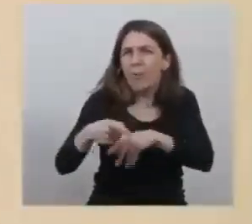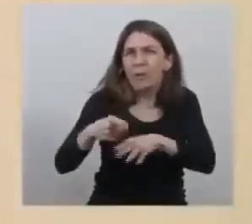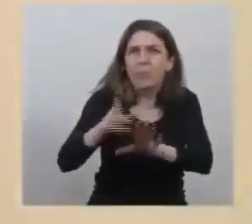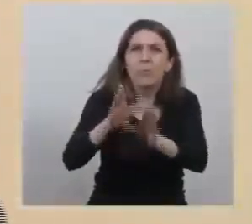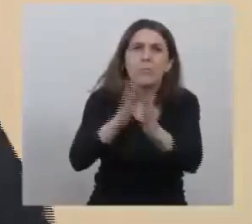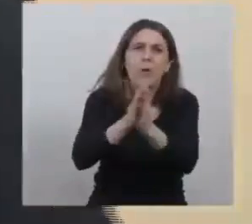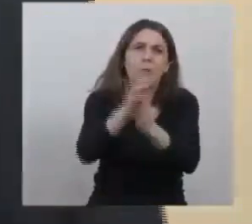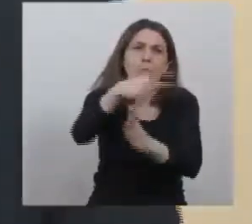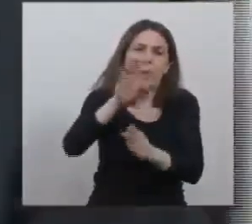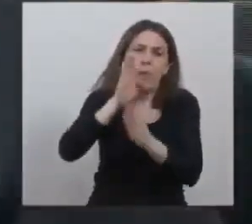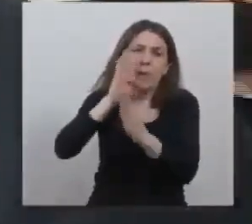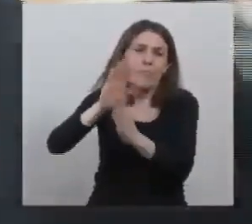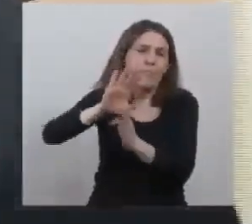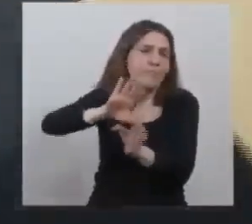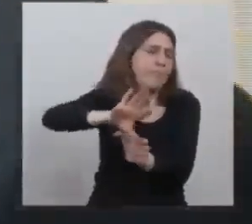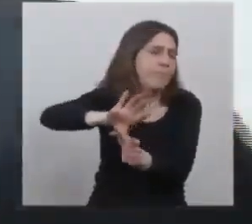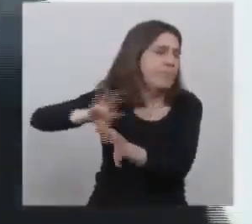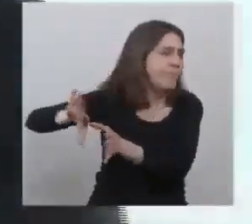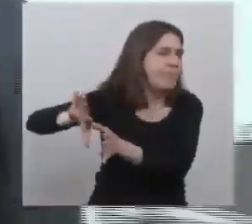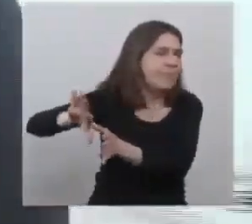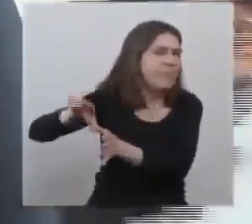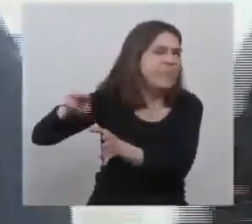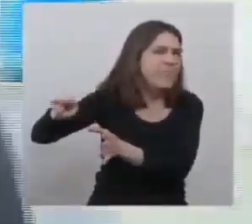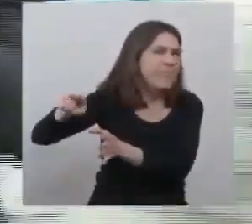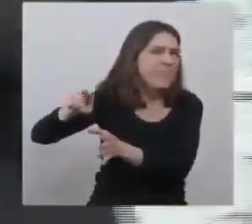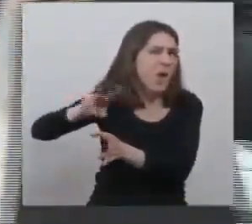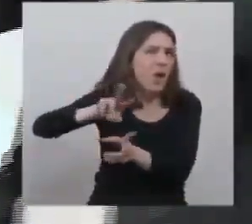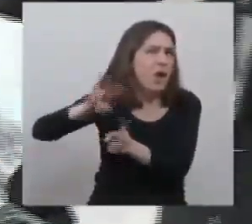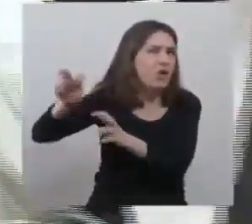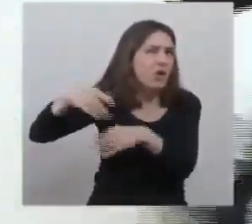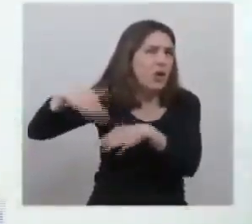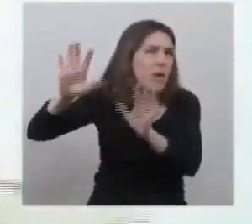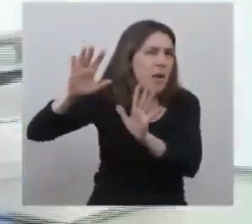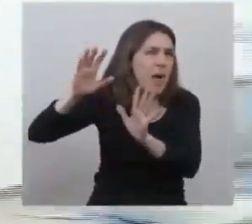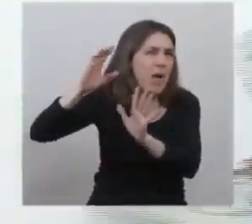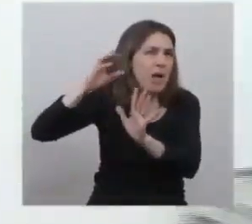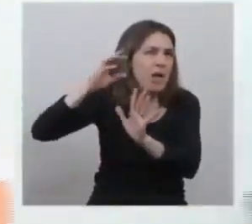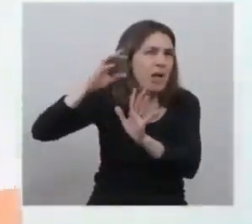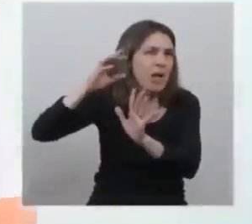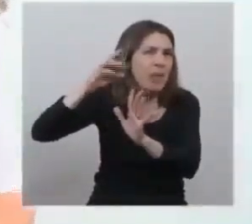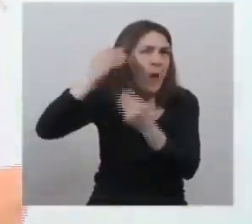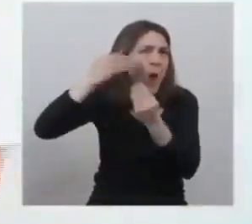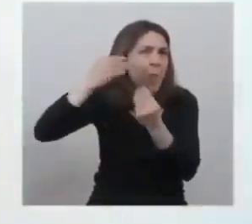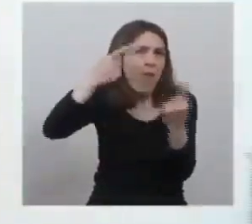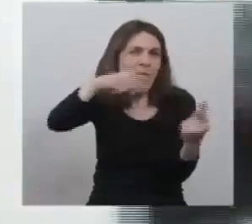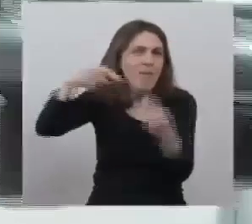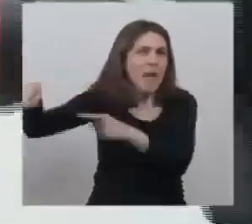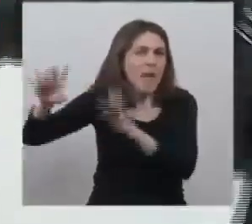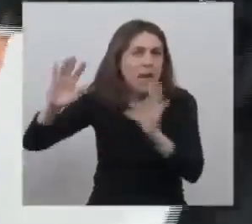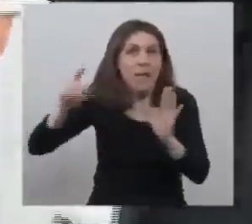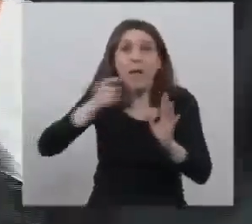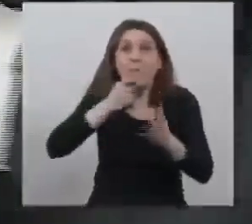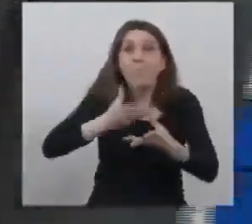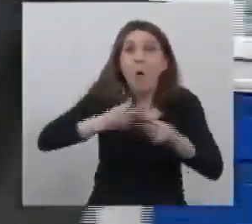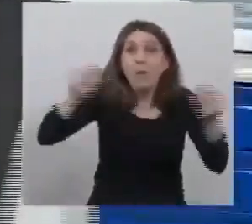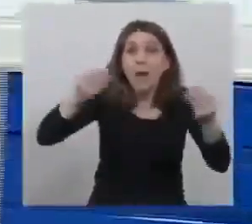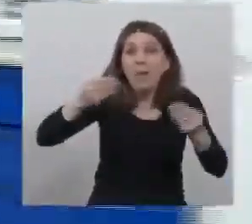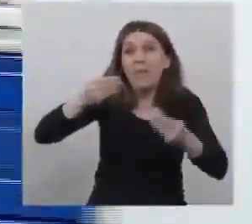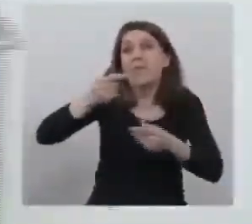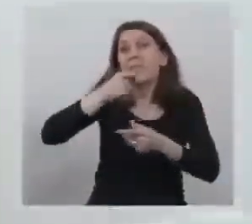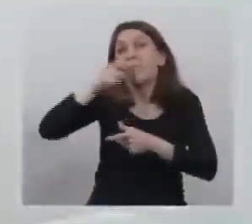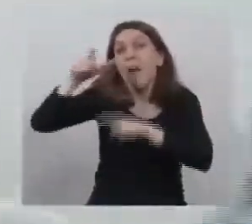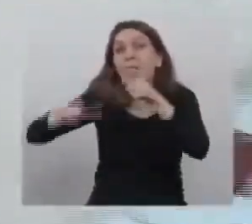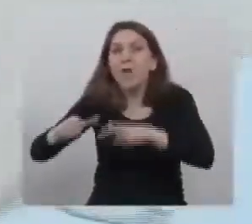dense cuenta que ahí hay otros intereses que muchas veces esos reclamos que se